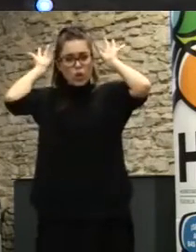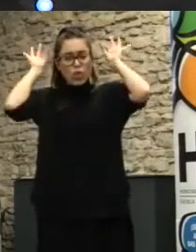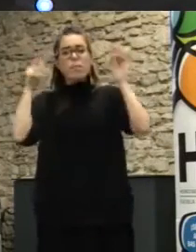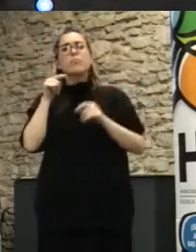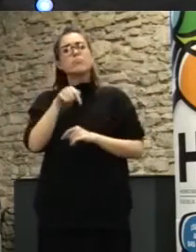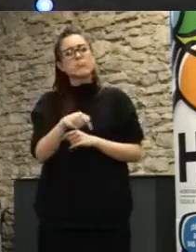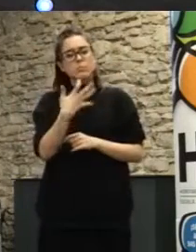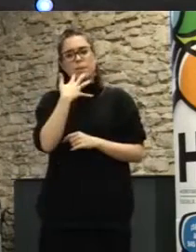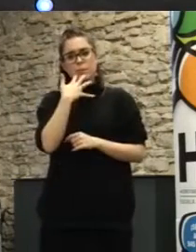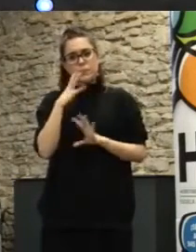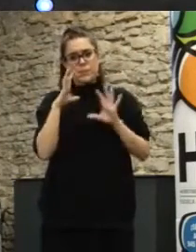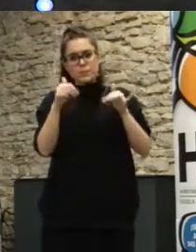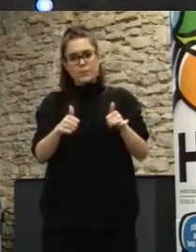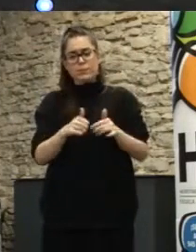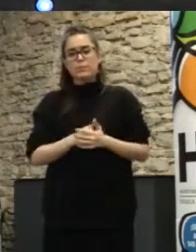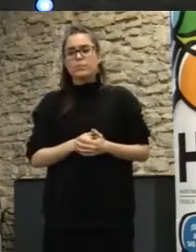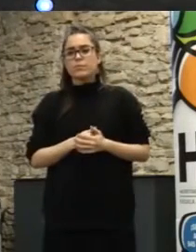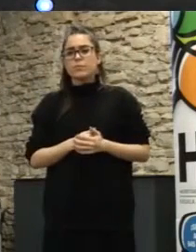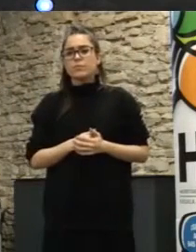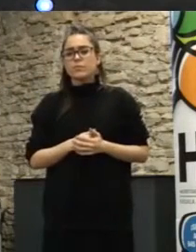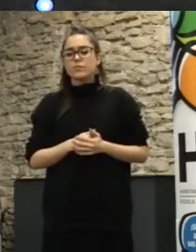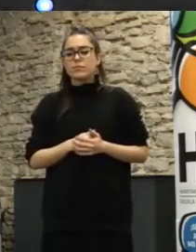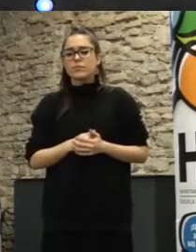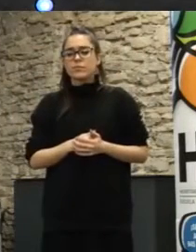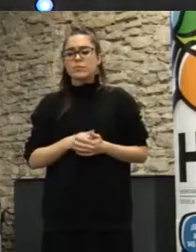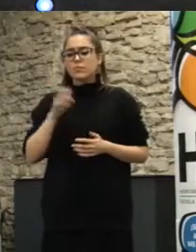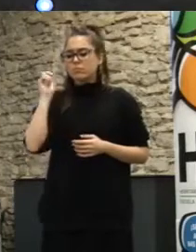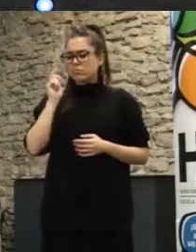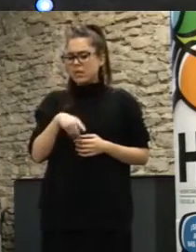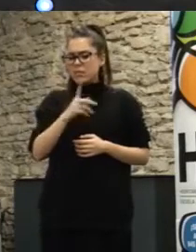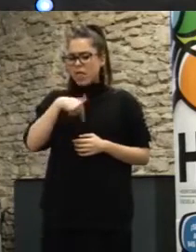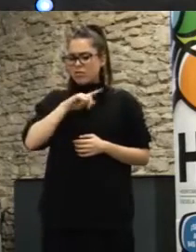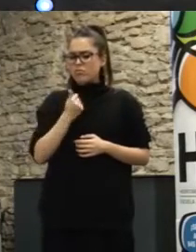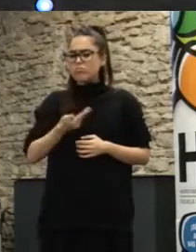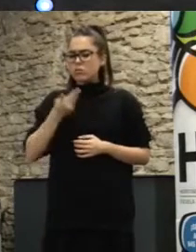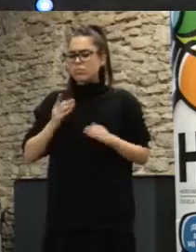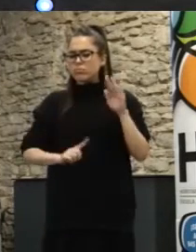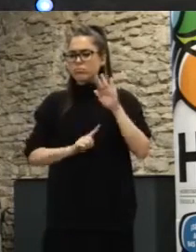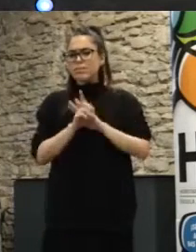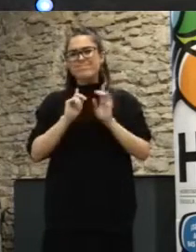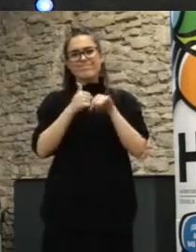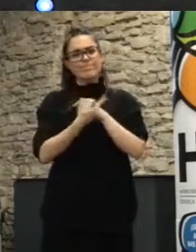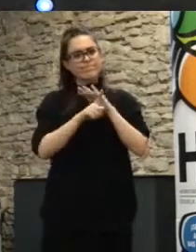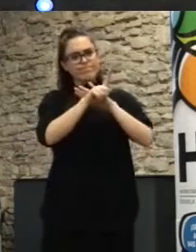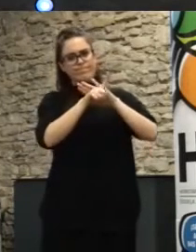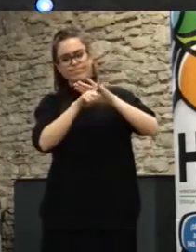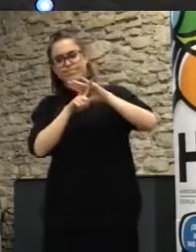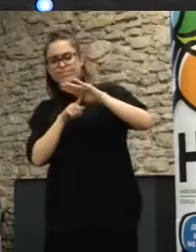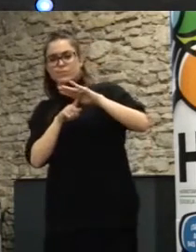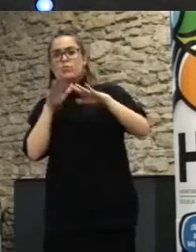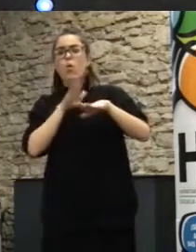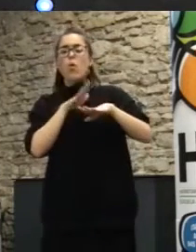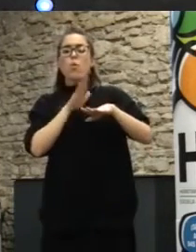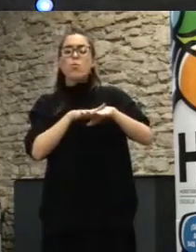igual que tuvieron un primer impulso importante fueron decayendo por la problemática